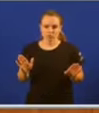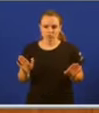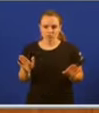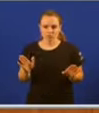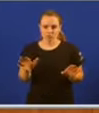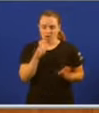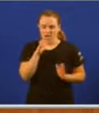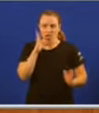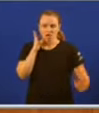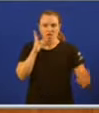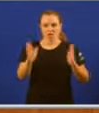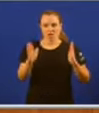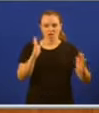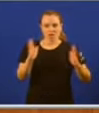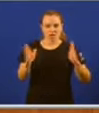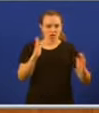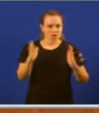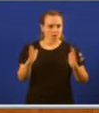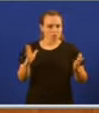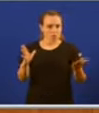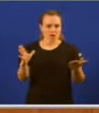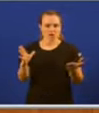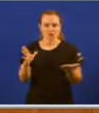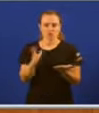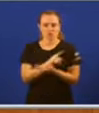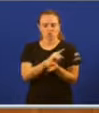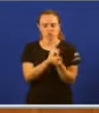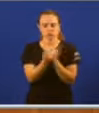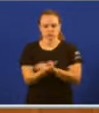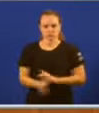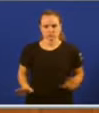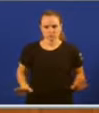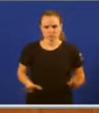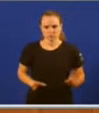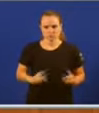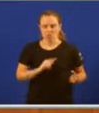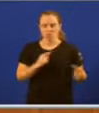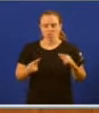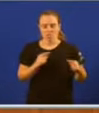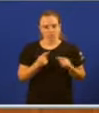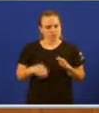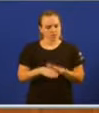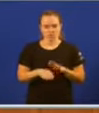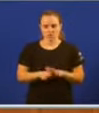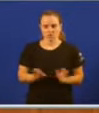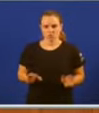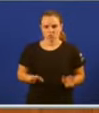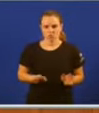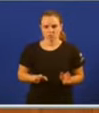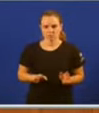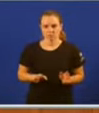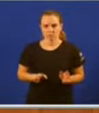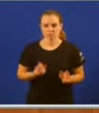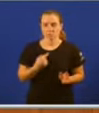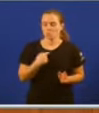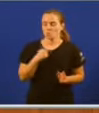nun momento en que todo se moveu e en que nada vai a ser igual. E ese debate está aberto. E nese debate vemos que